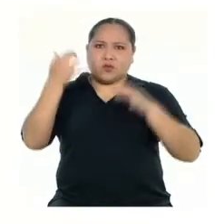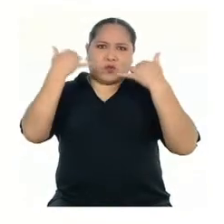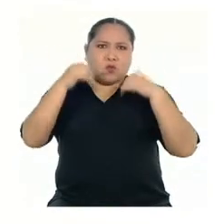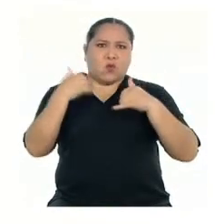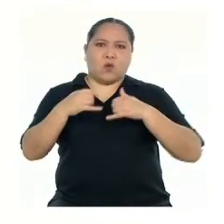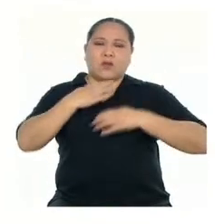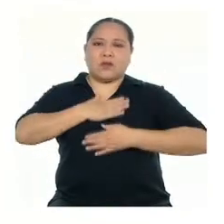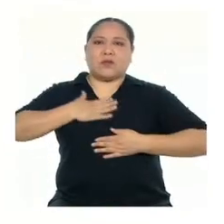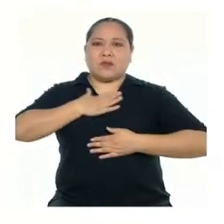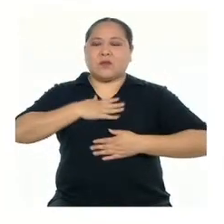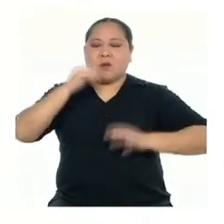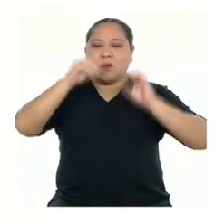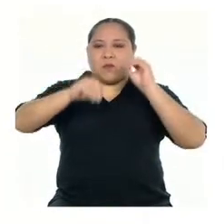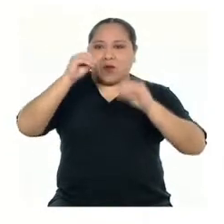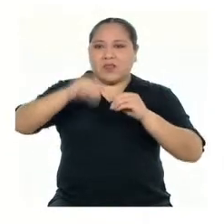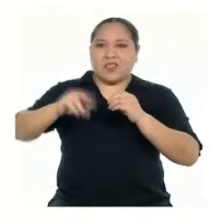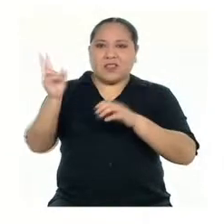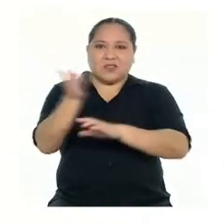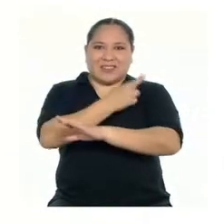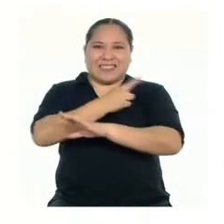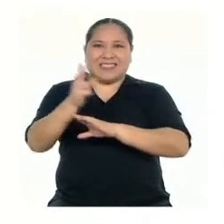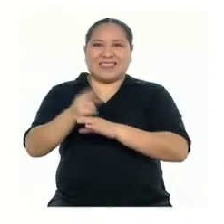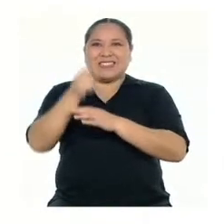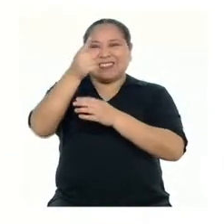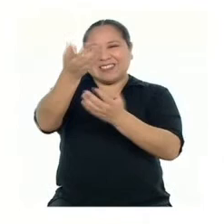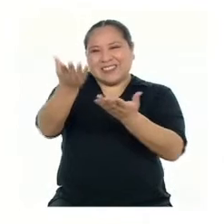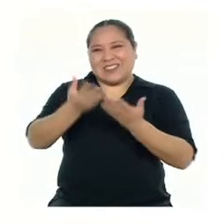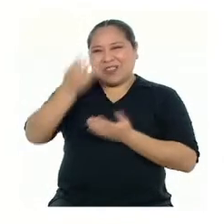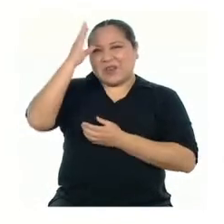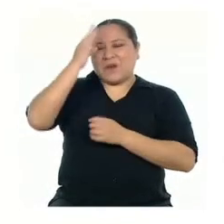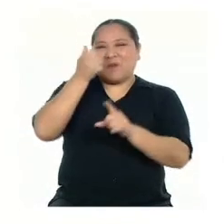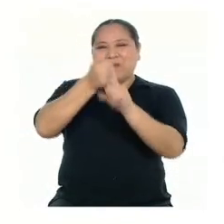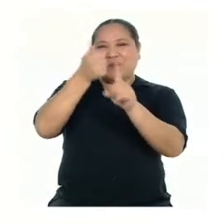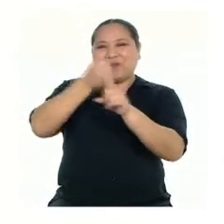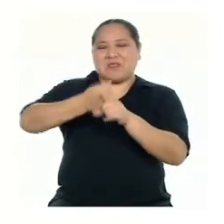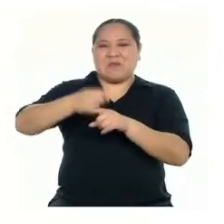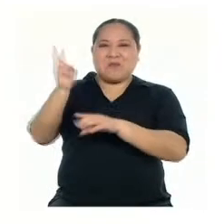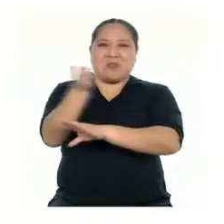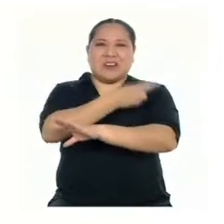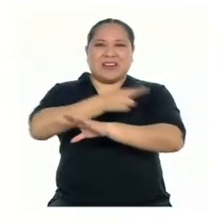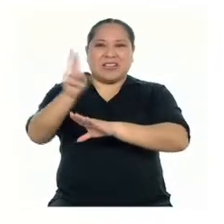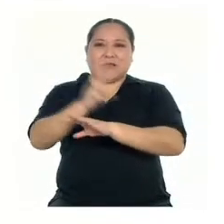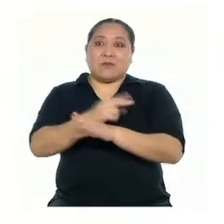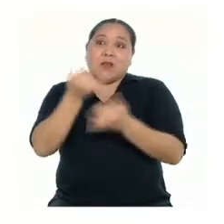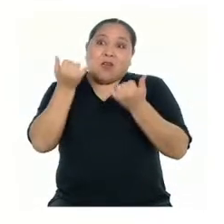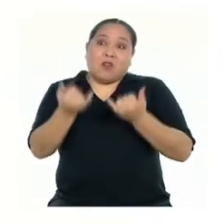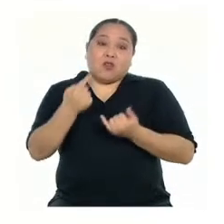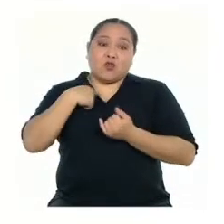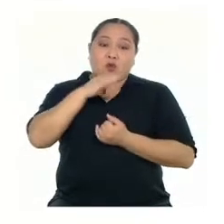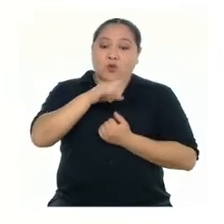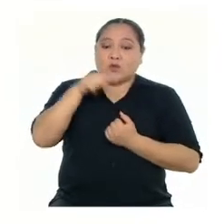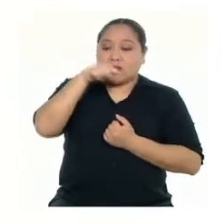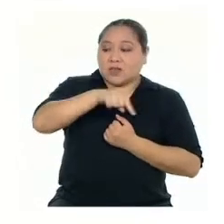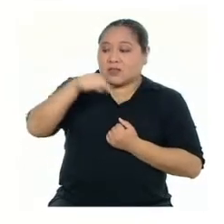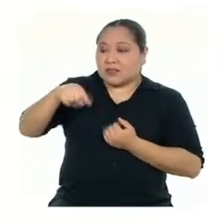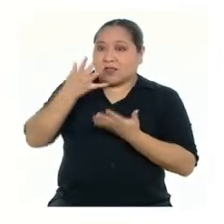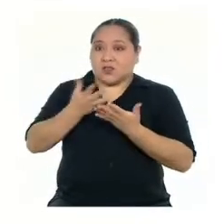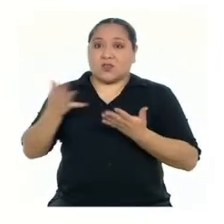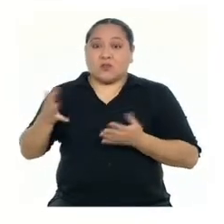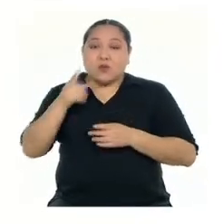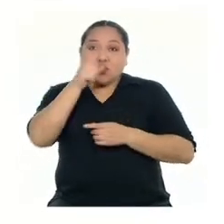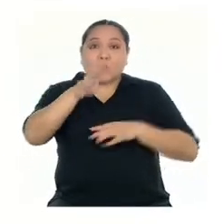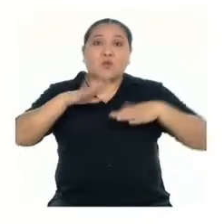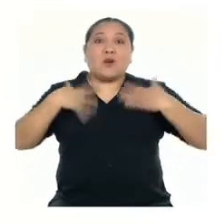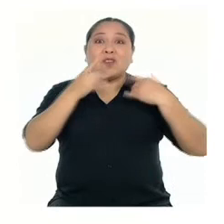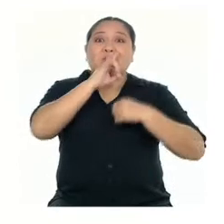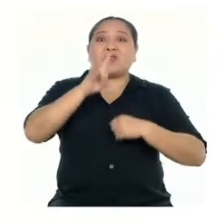divertido para crear ritmos. Ahora te invito a crear tu propio ritmo. En esta ocasión utilicé estos elementos, pero tú